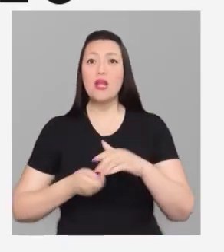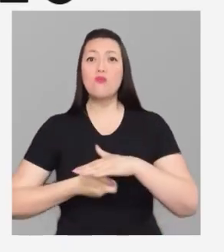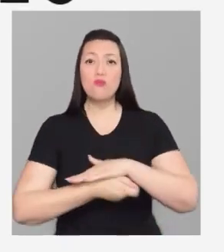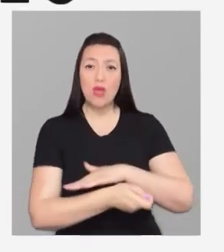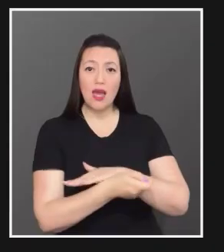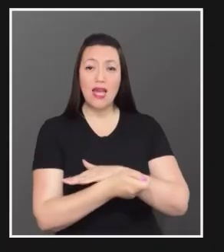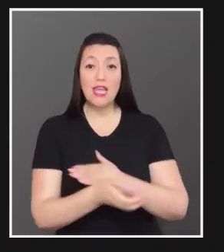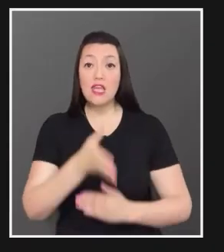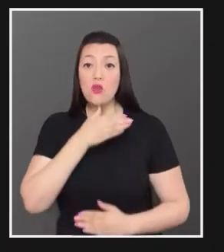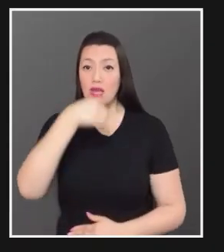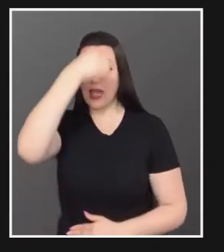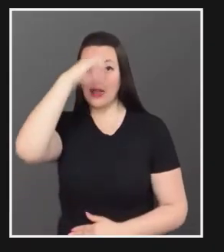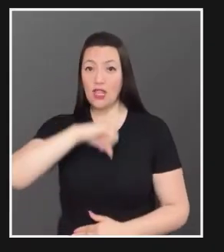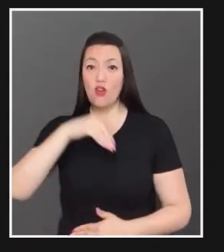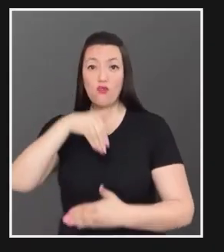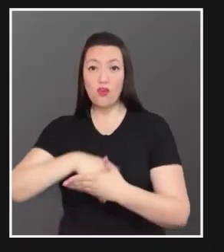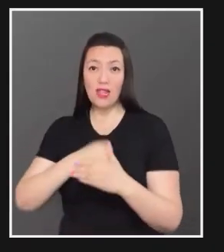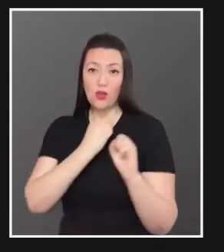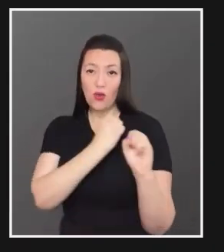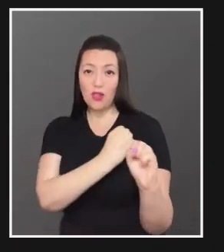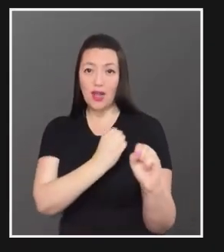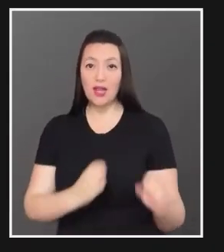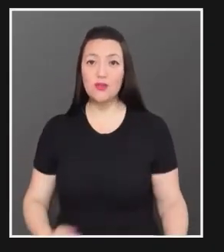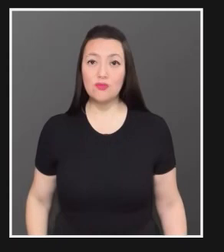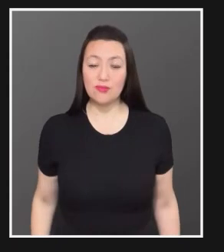los corruptos y la impunidad Vota en Contra